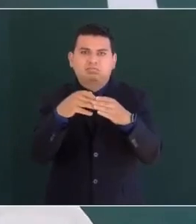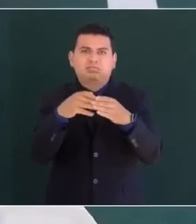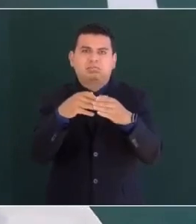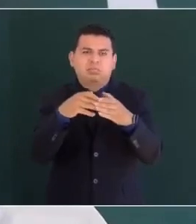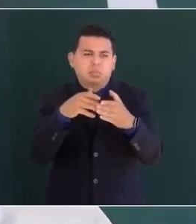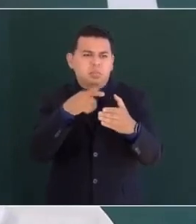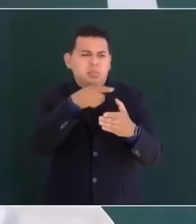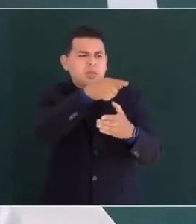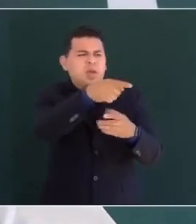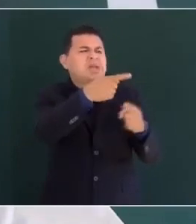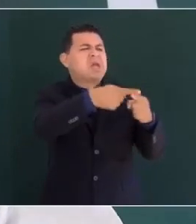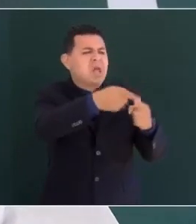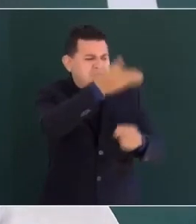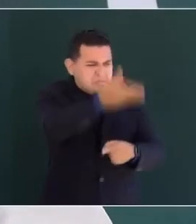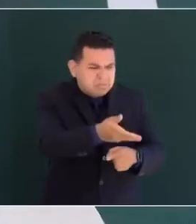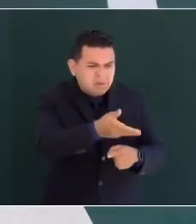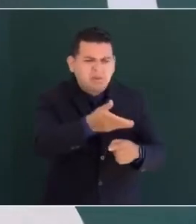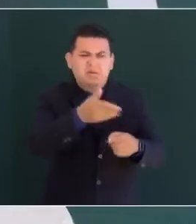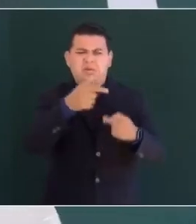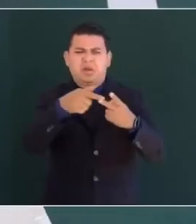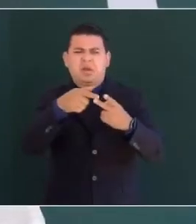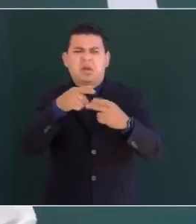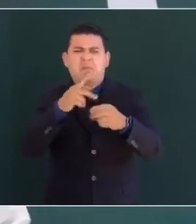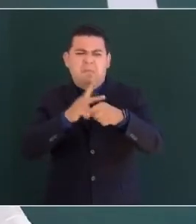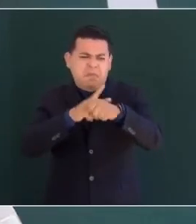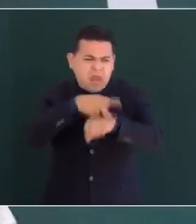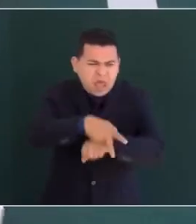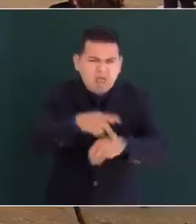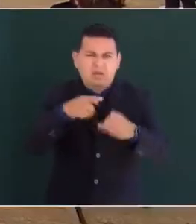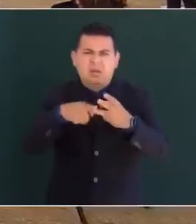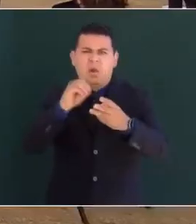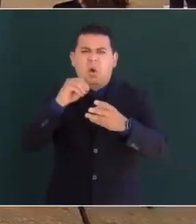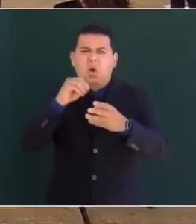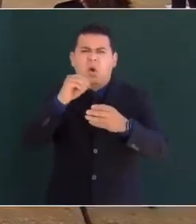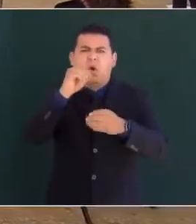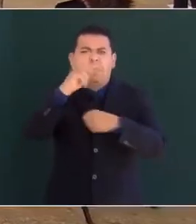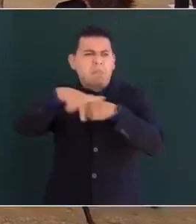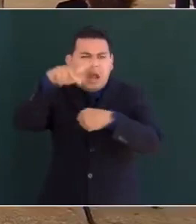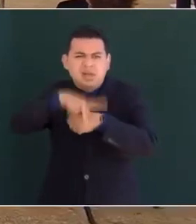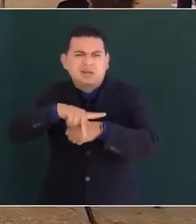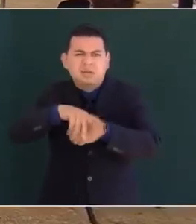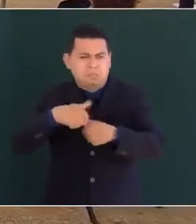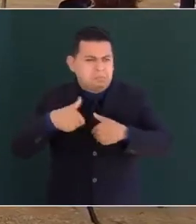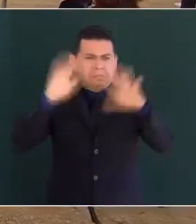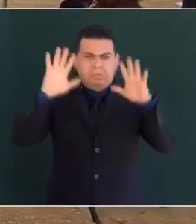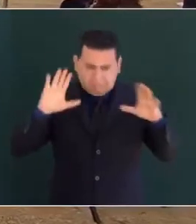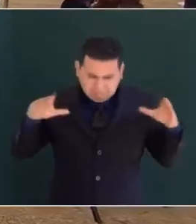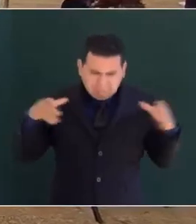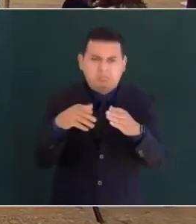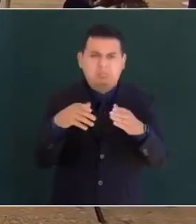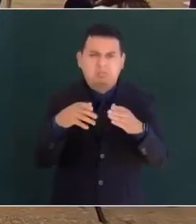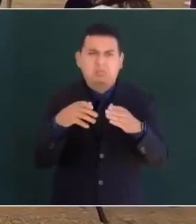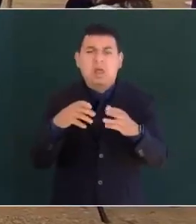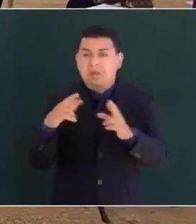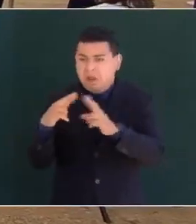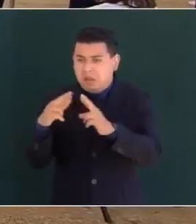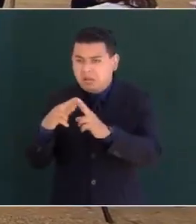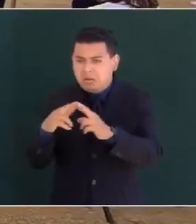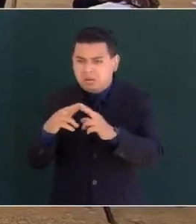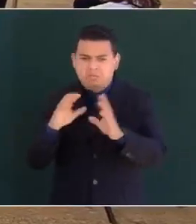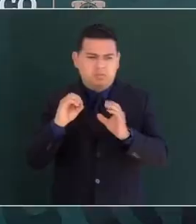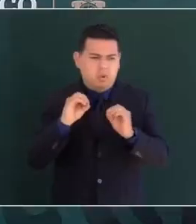importar la raza o las fronteras, sin importar la religión